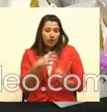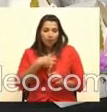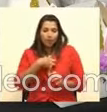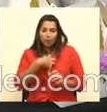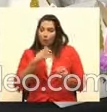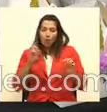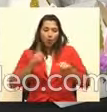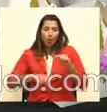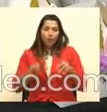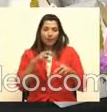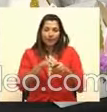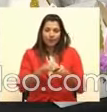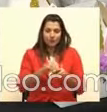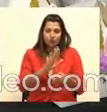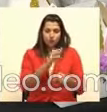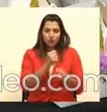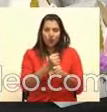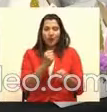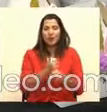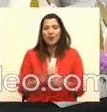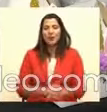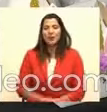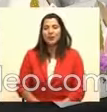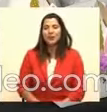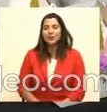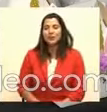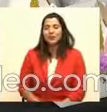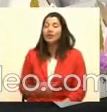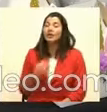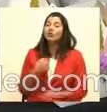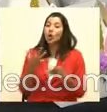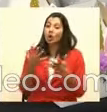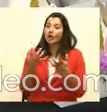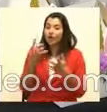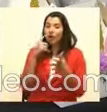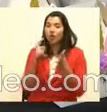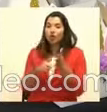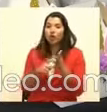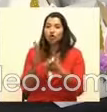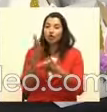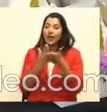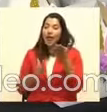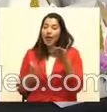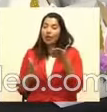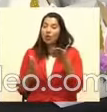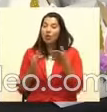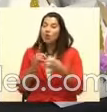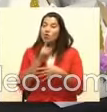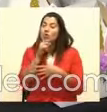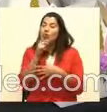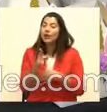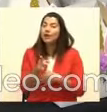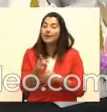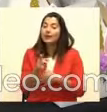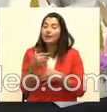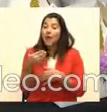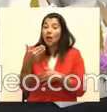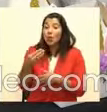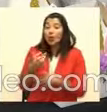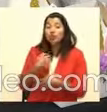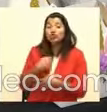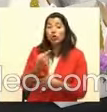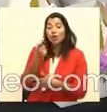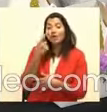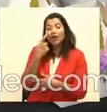tocar, ¿verdad? Entonces... Vea, Silvia, doña Silvia, yo quiero rescatar algo. La verdad es que cuando uno ve estas...